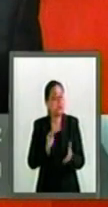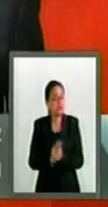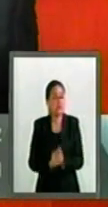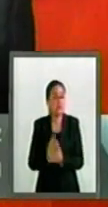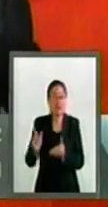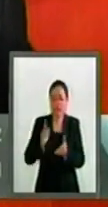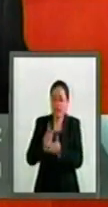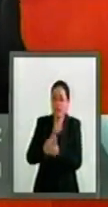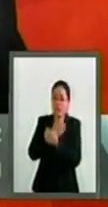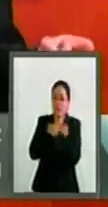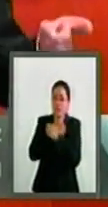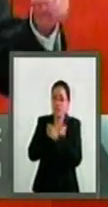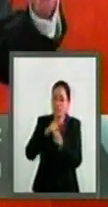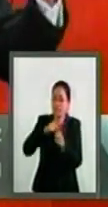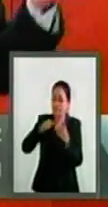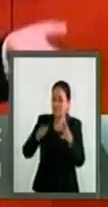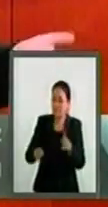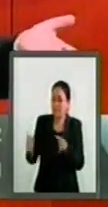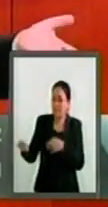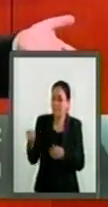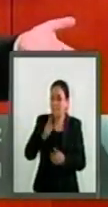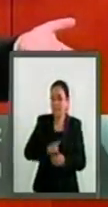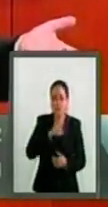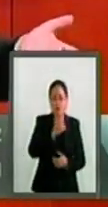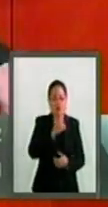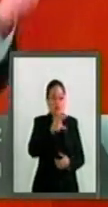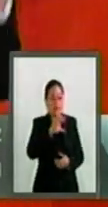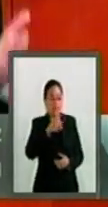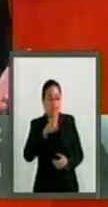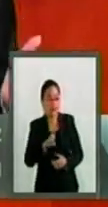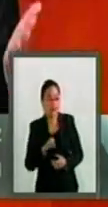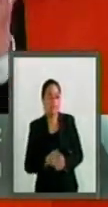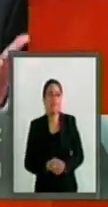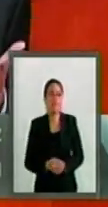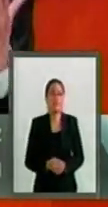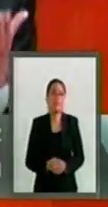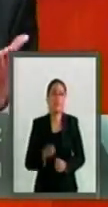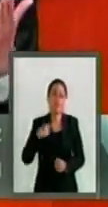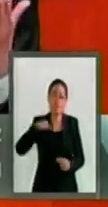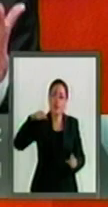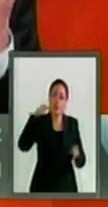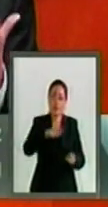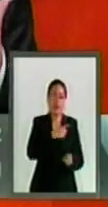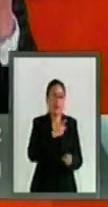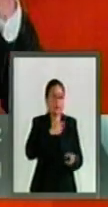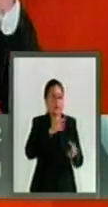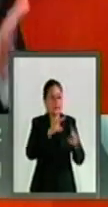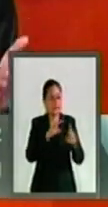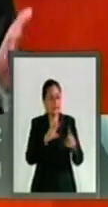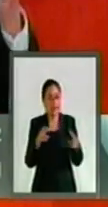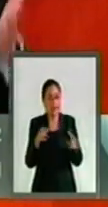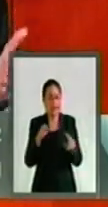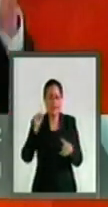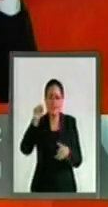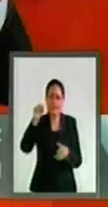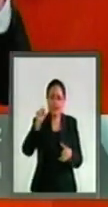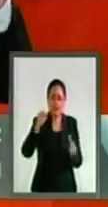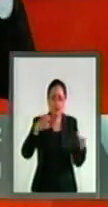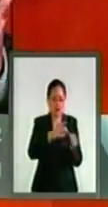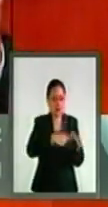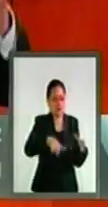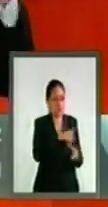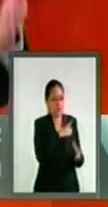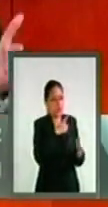educativa responde a las directrices de la OSD encaminadas a destruir el sentido gremial del magisterio que tiene